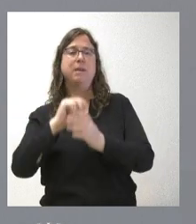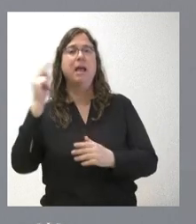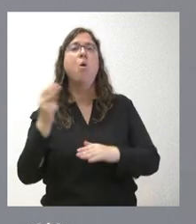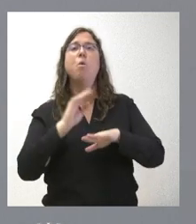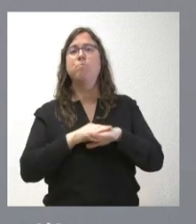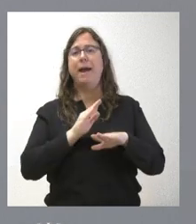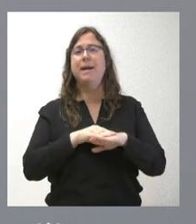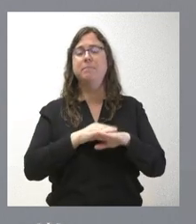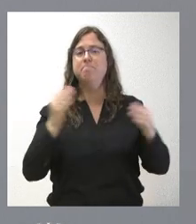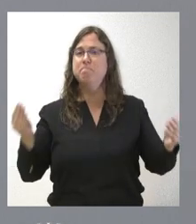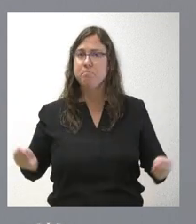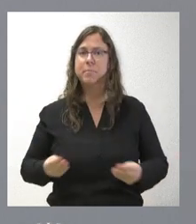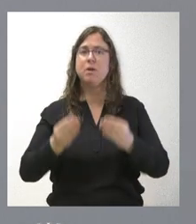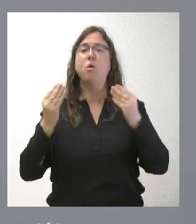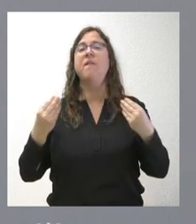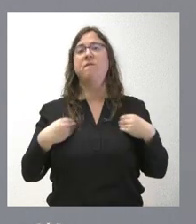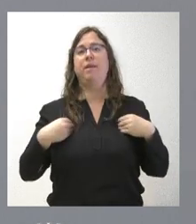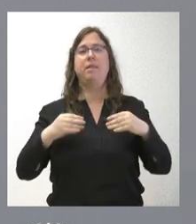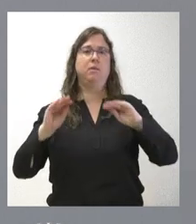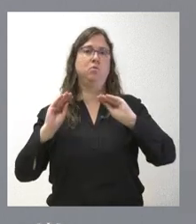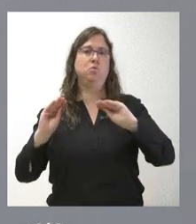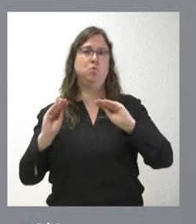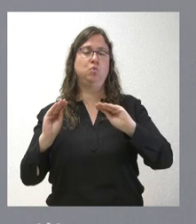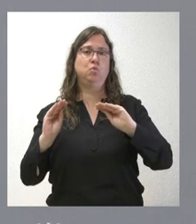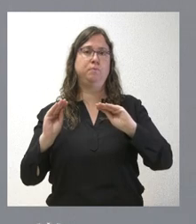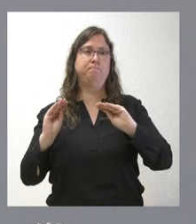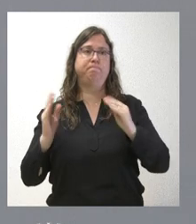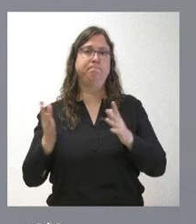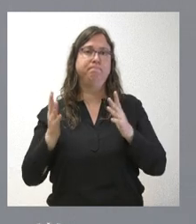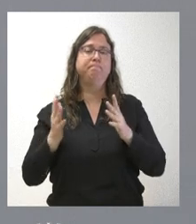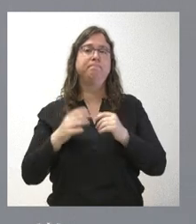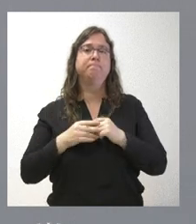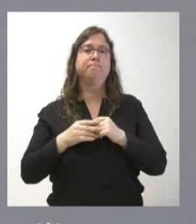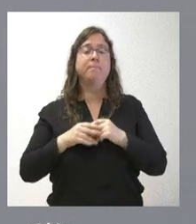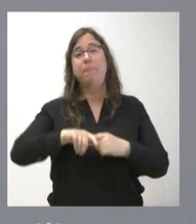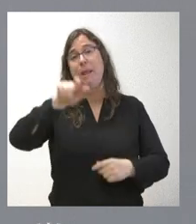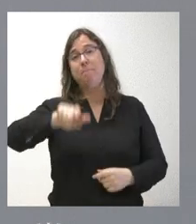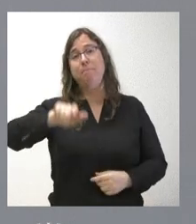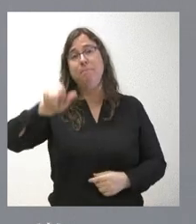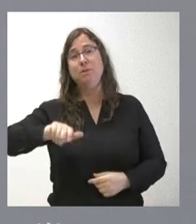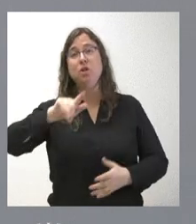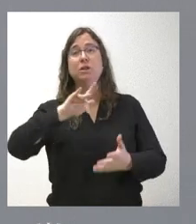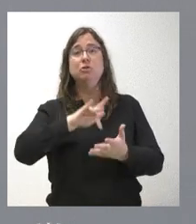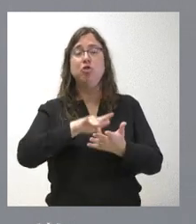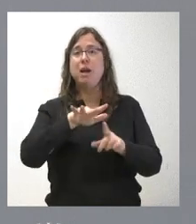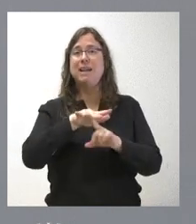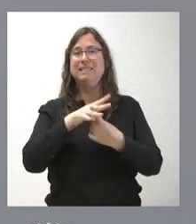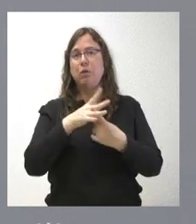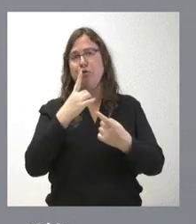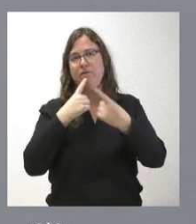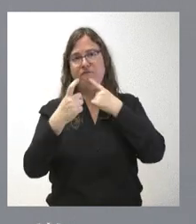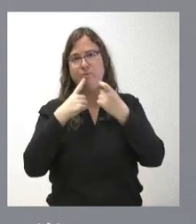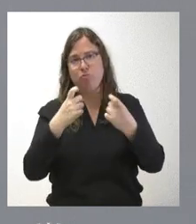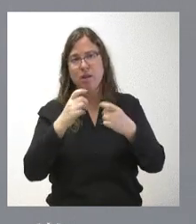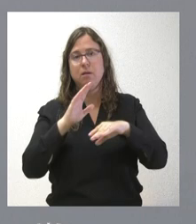mejorar la vida de las personas que tienen estas dificultades